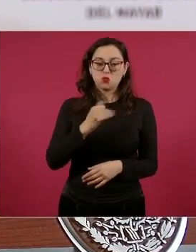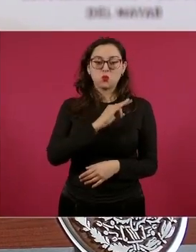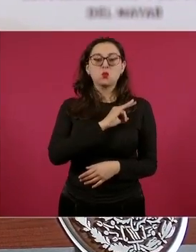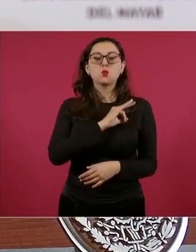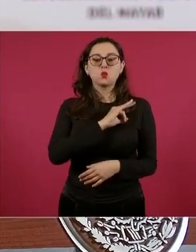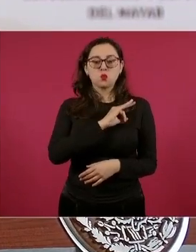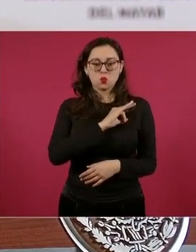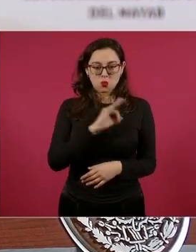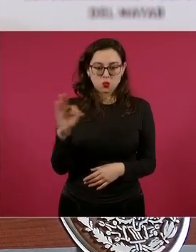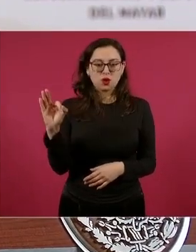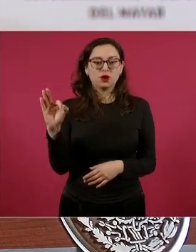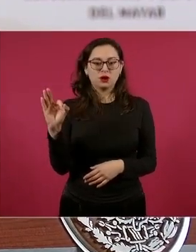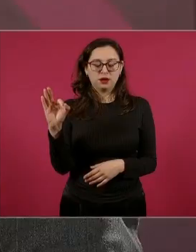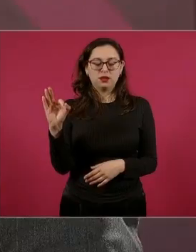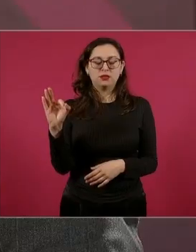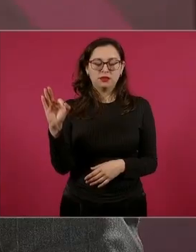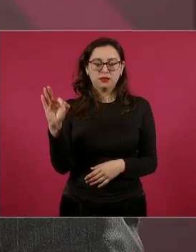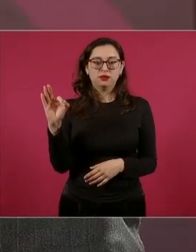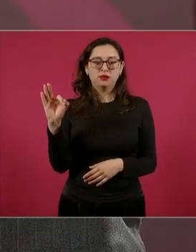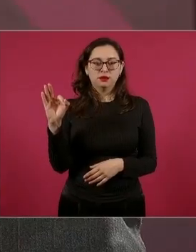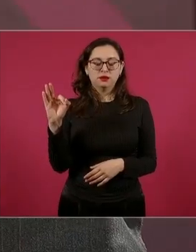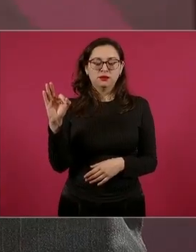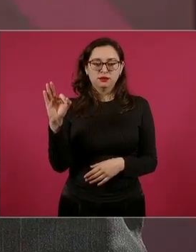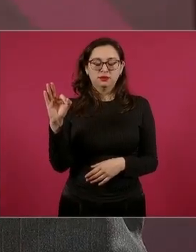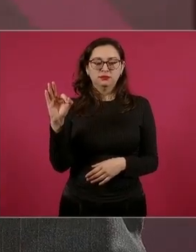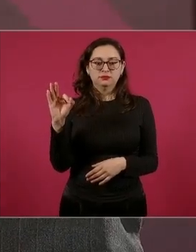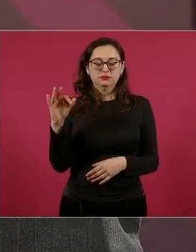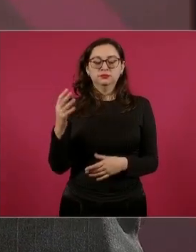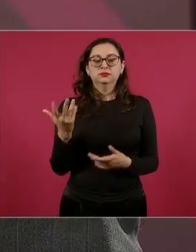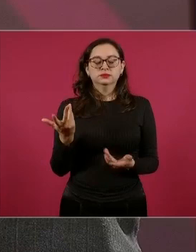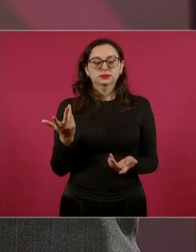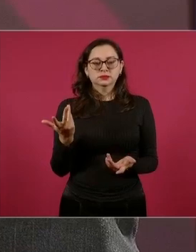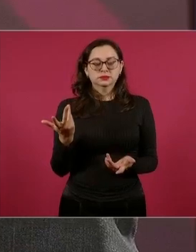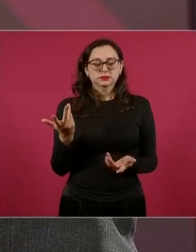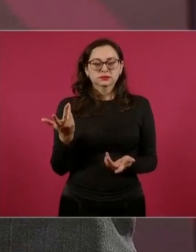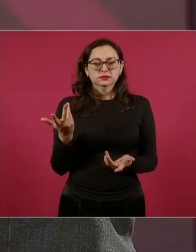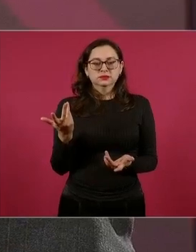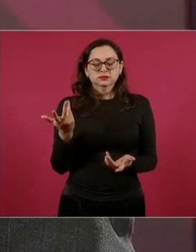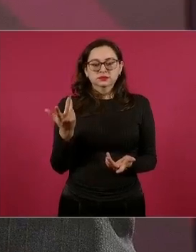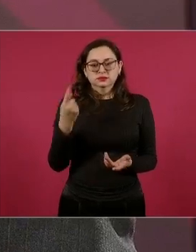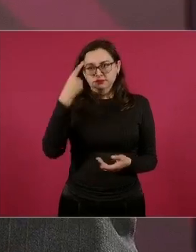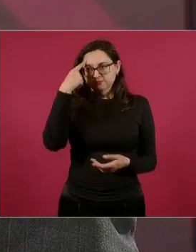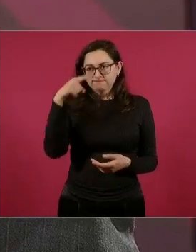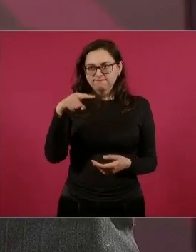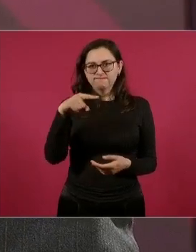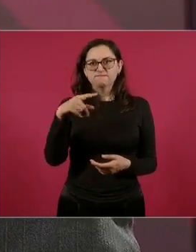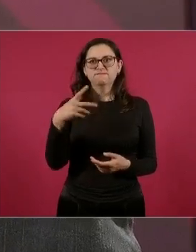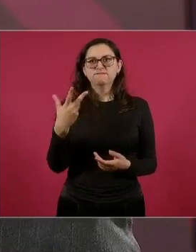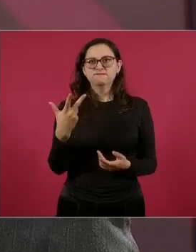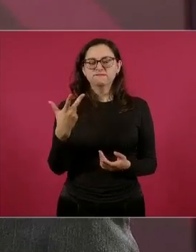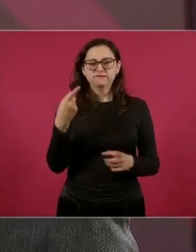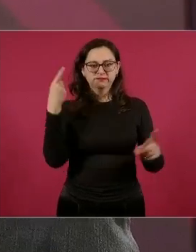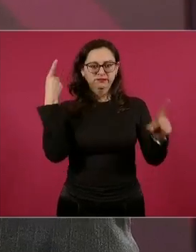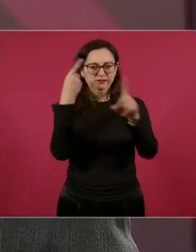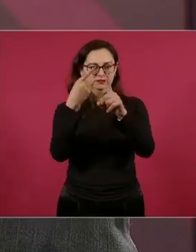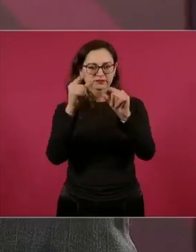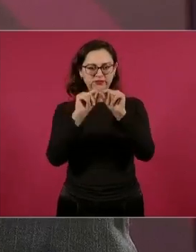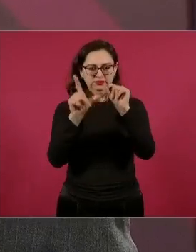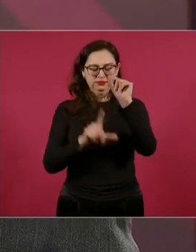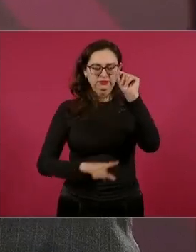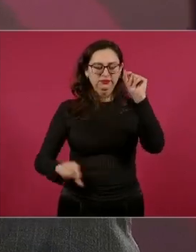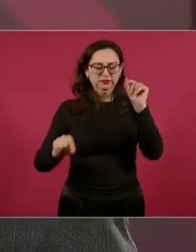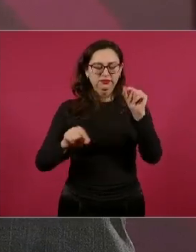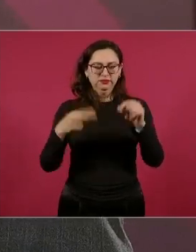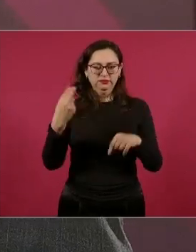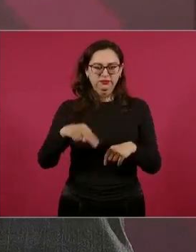van a hacer para poner en alto el nombre de